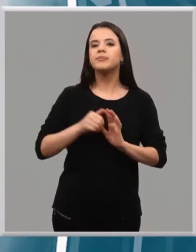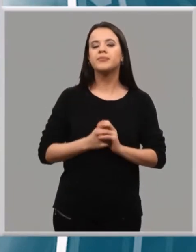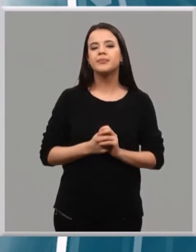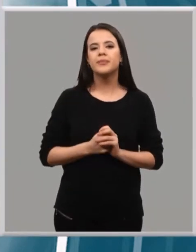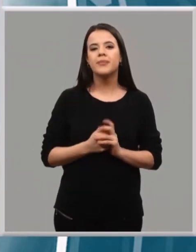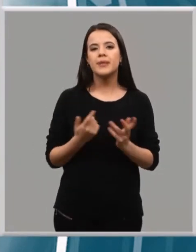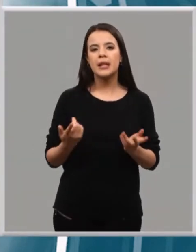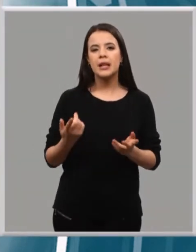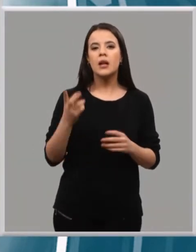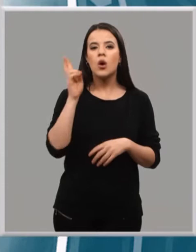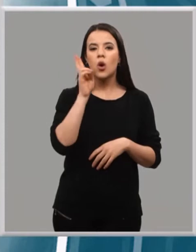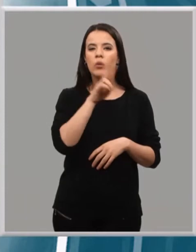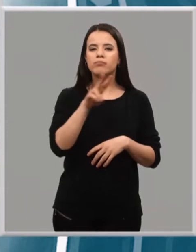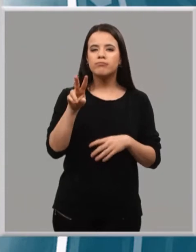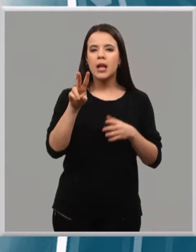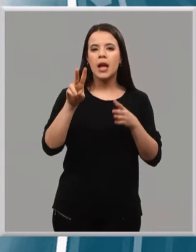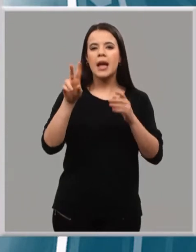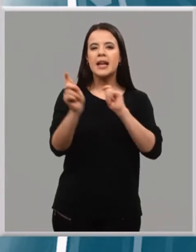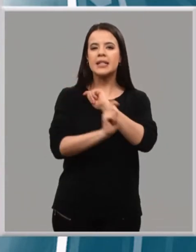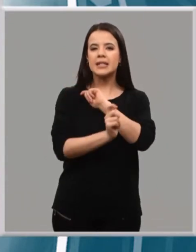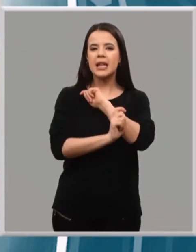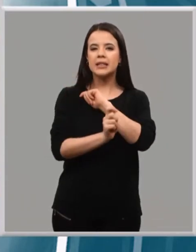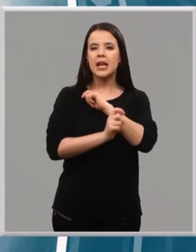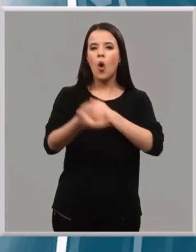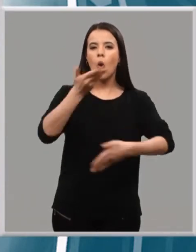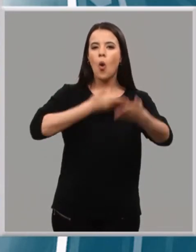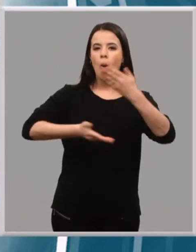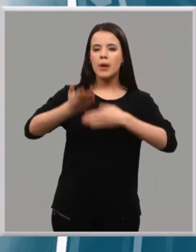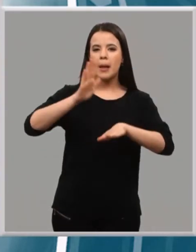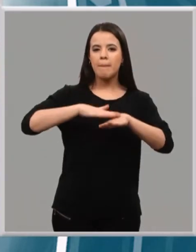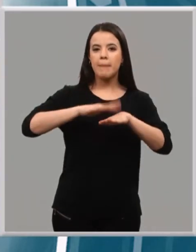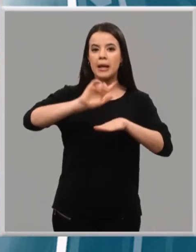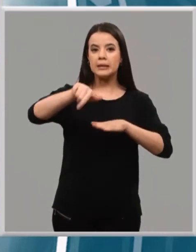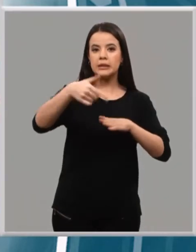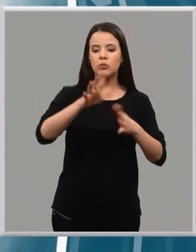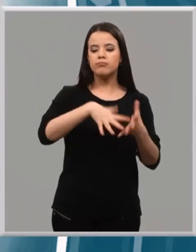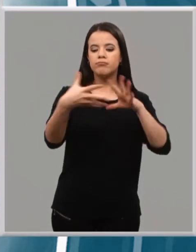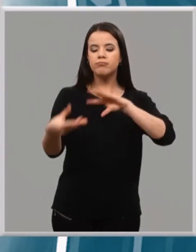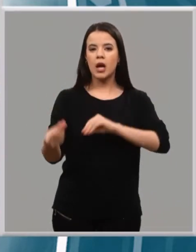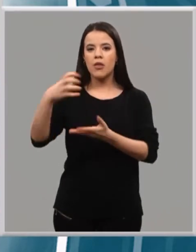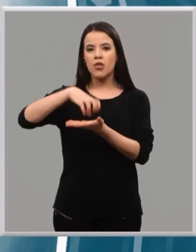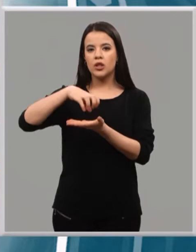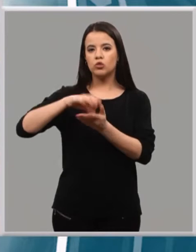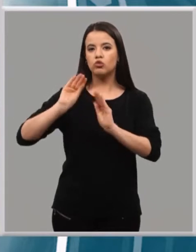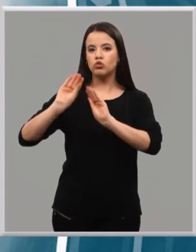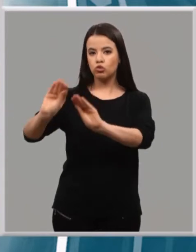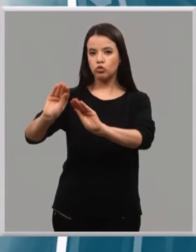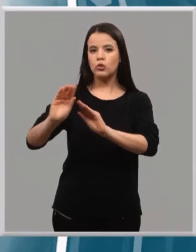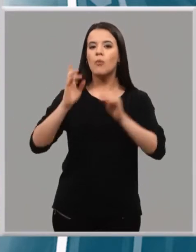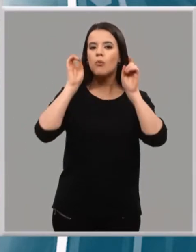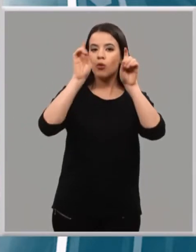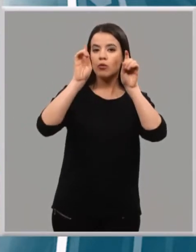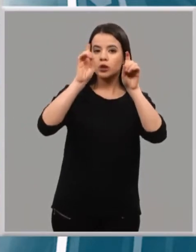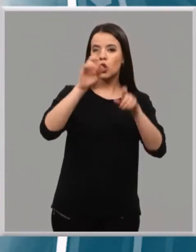Observan en el aula el uso de estrategias cooperativas para así después aplicarlo en su centro. Son profesores gallegos y